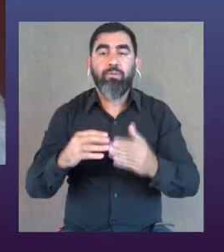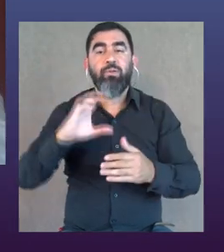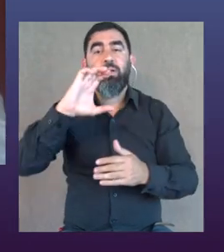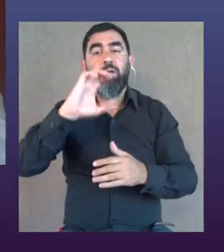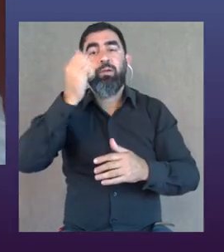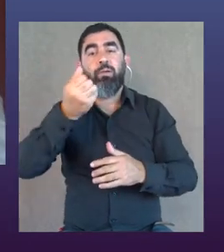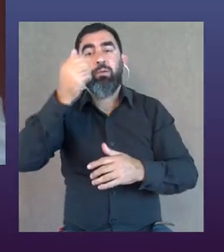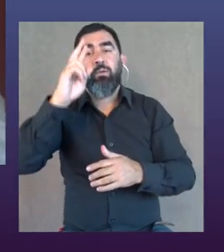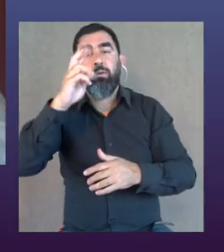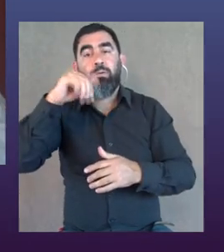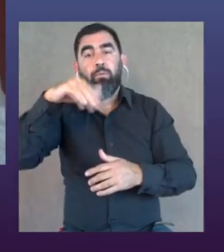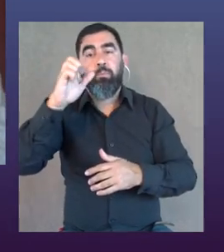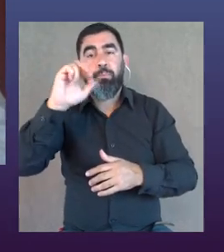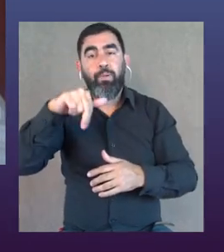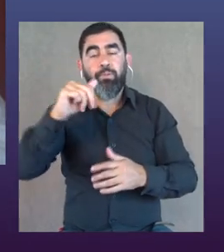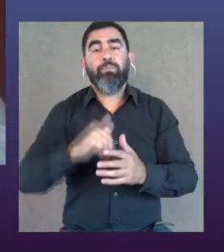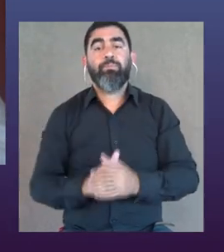Muchas gracias. Carmen.